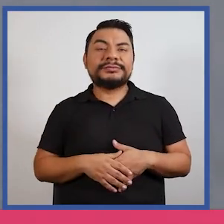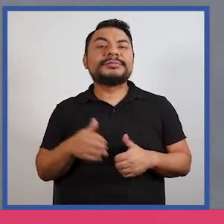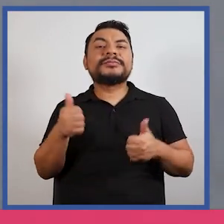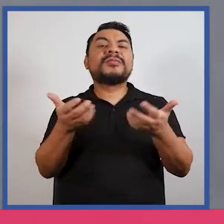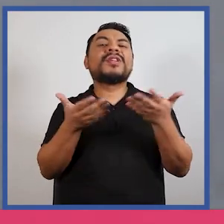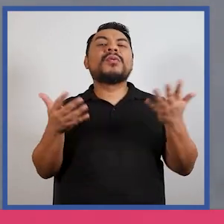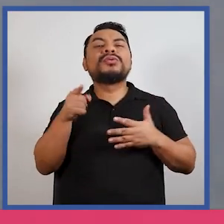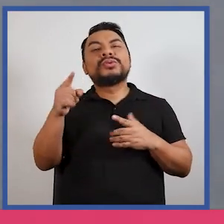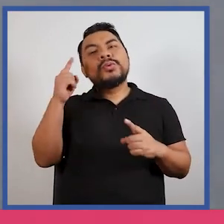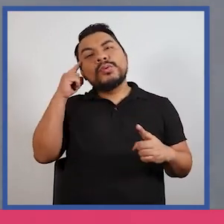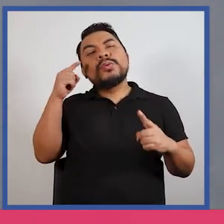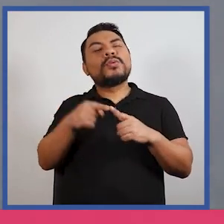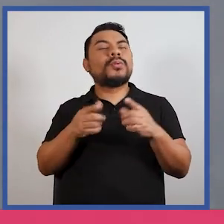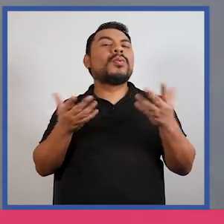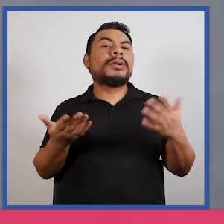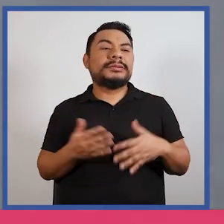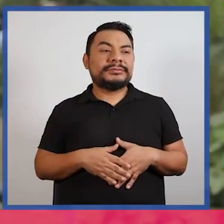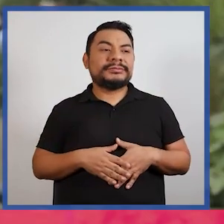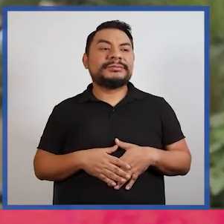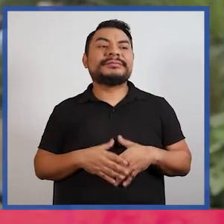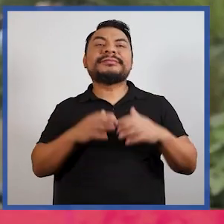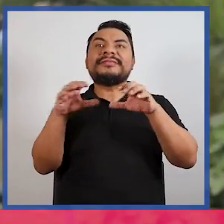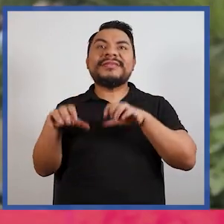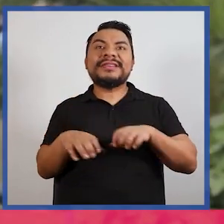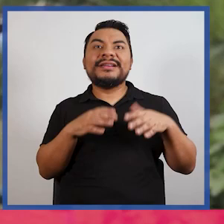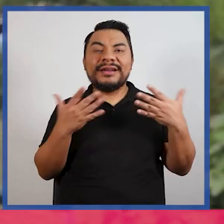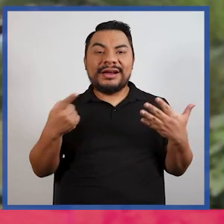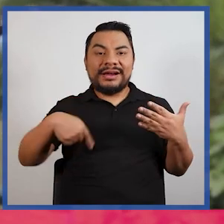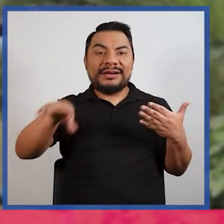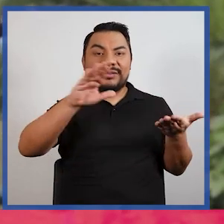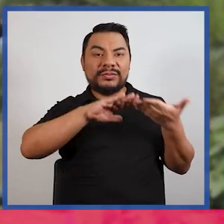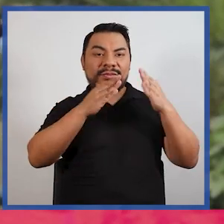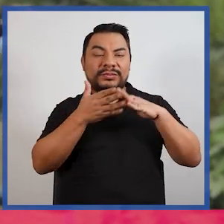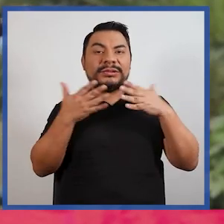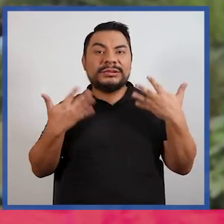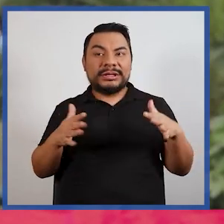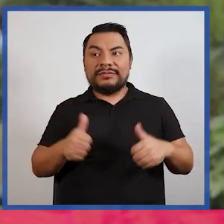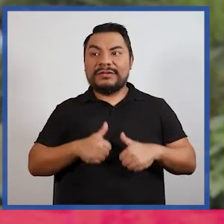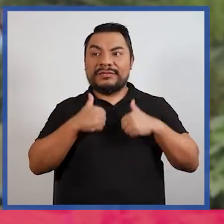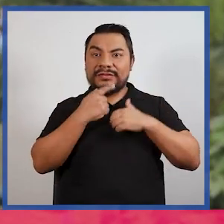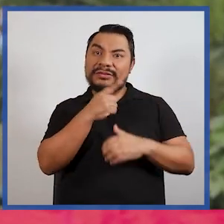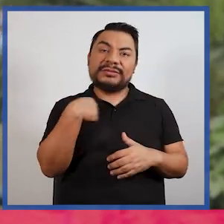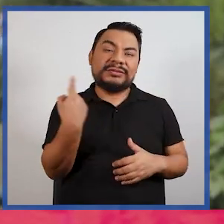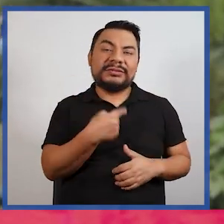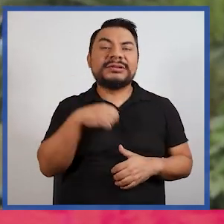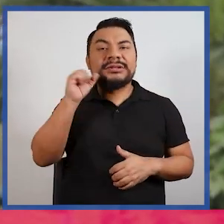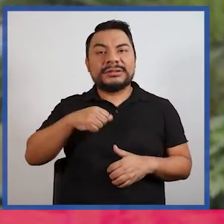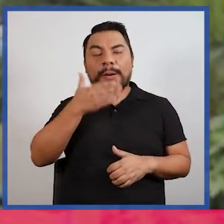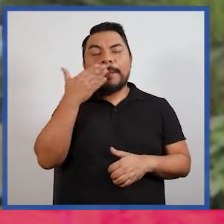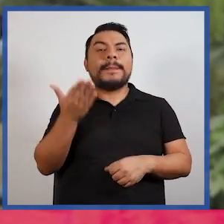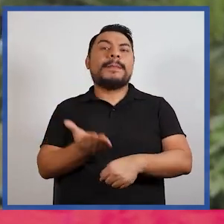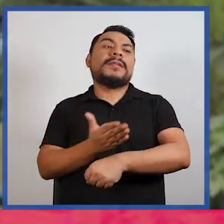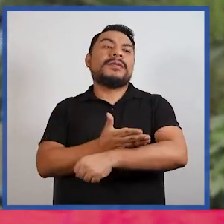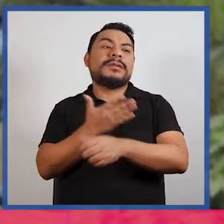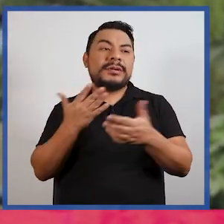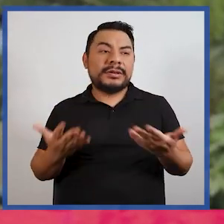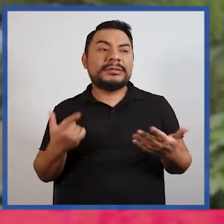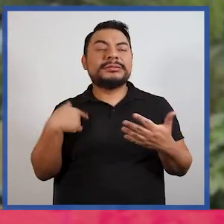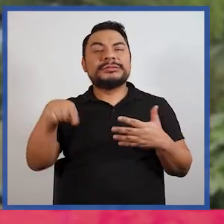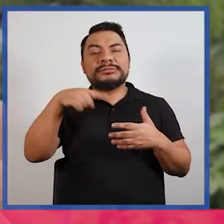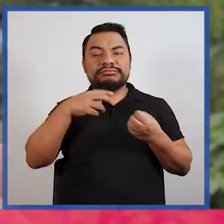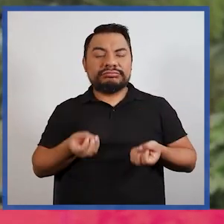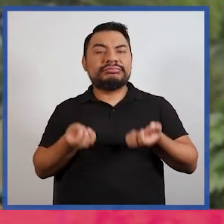¿Cuál es su objetivo? Hacer que la comunidad en la cual vivimos sea mejor y que